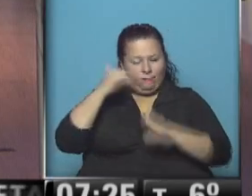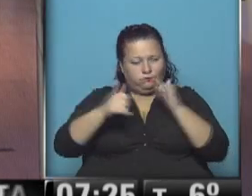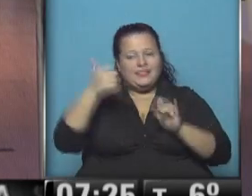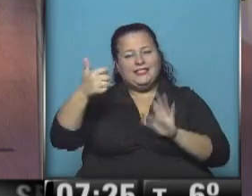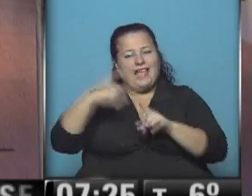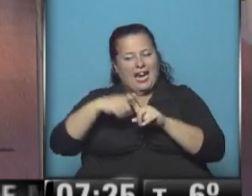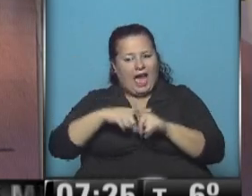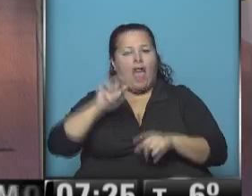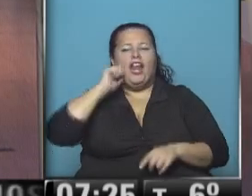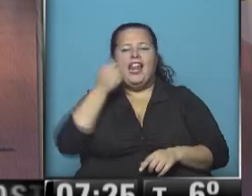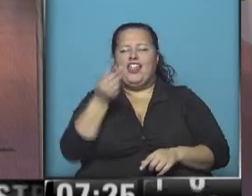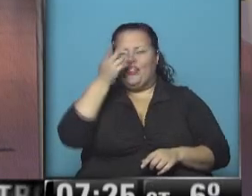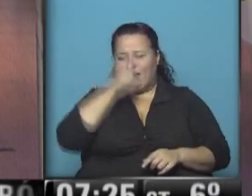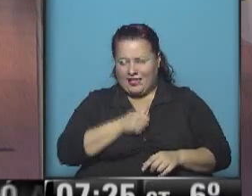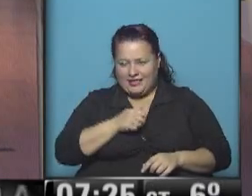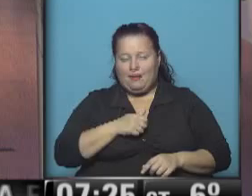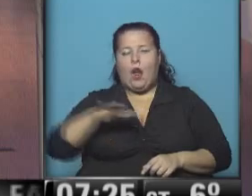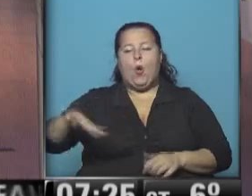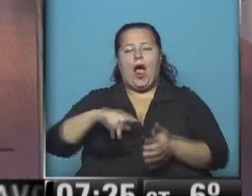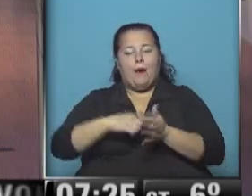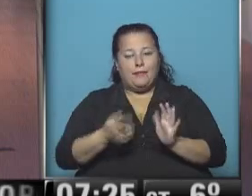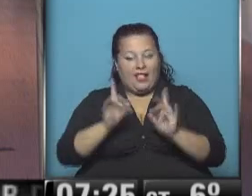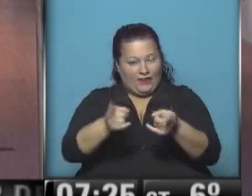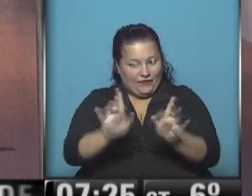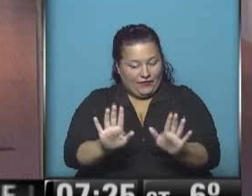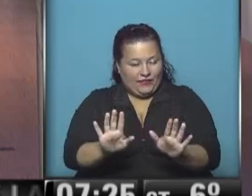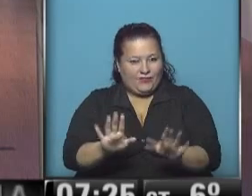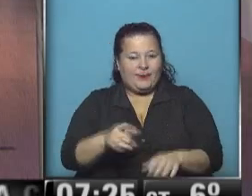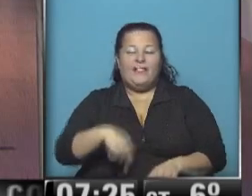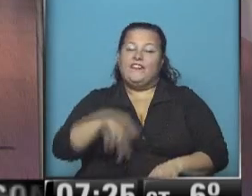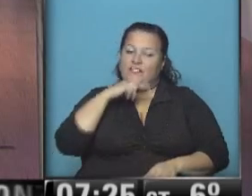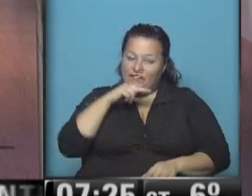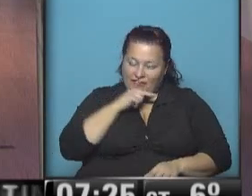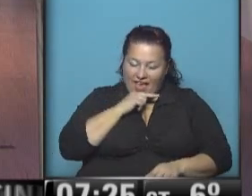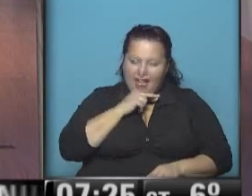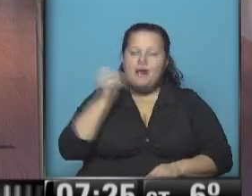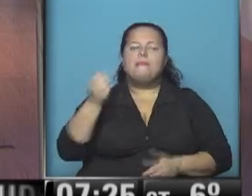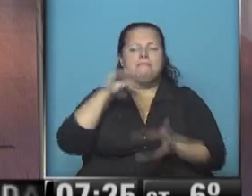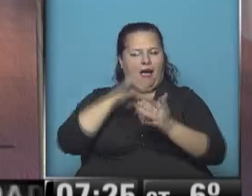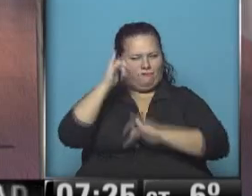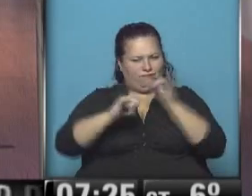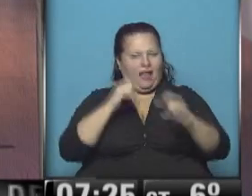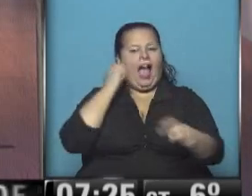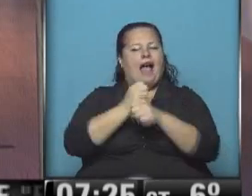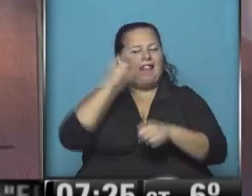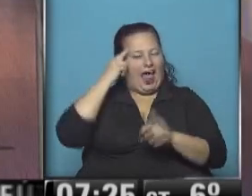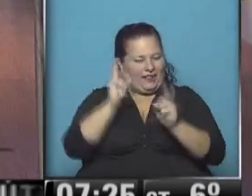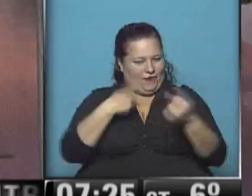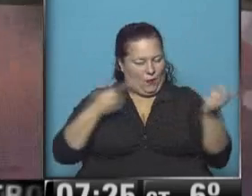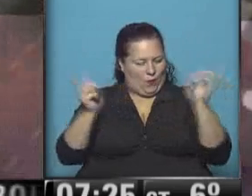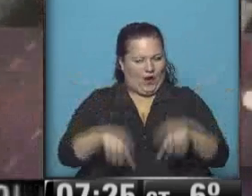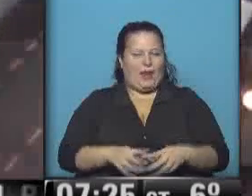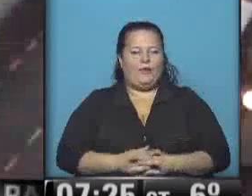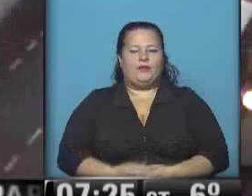grados, va a ser un lindo fin de semana en la zona metropolitana. Quedate, es viernes, tenemos más información, estamos en vivo hasta las 9. Ya volvemos.